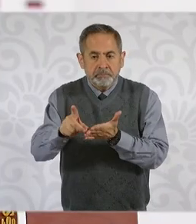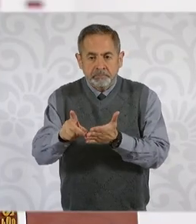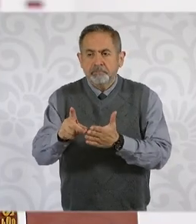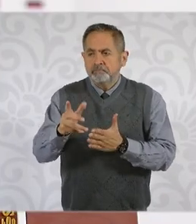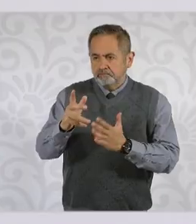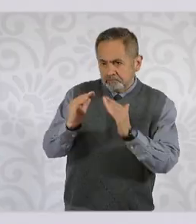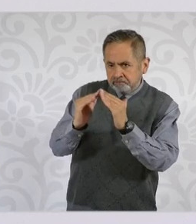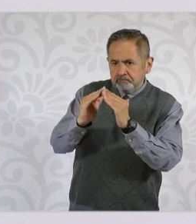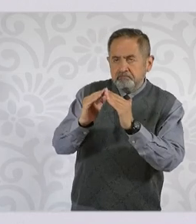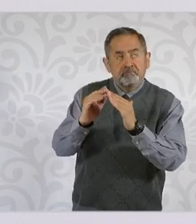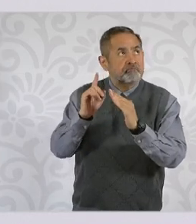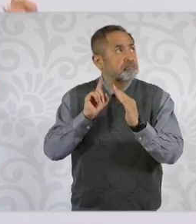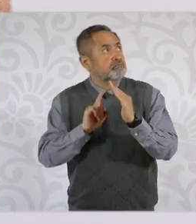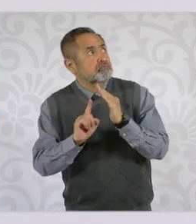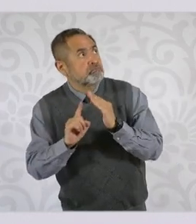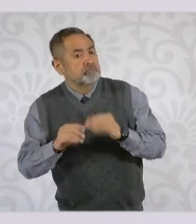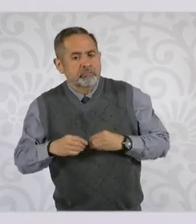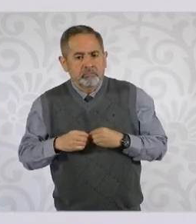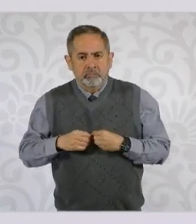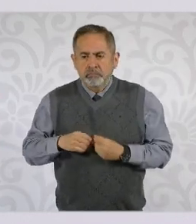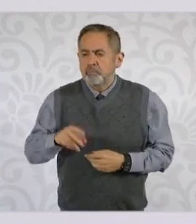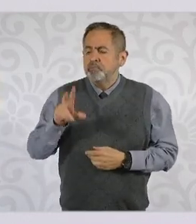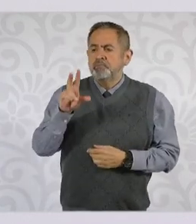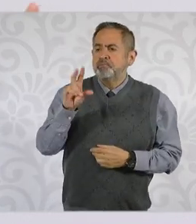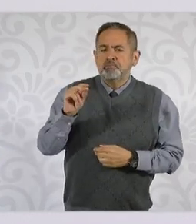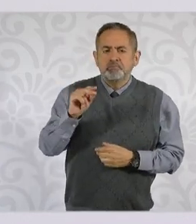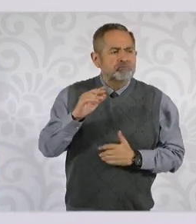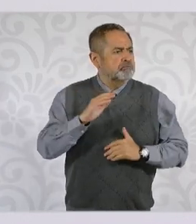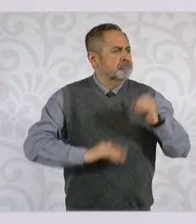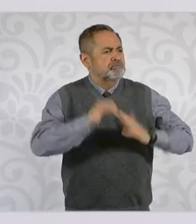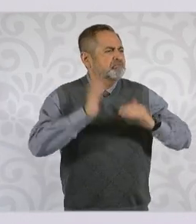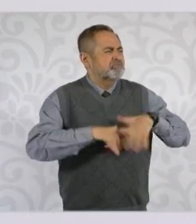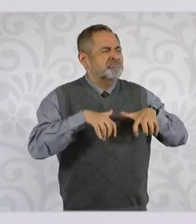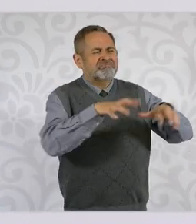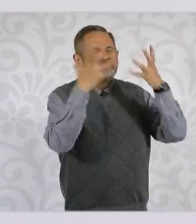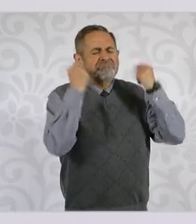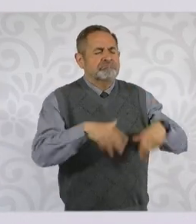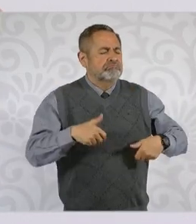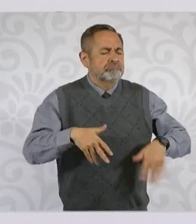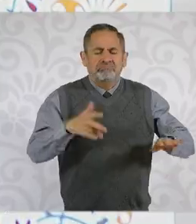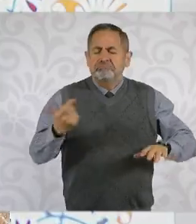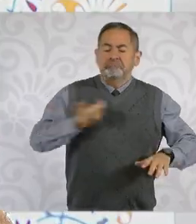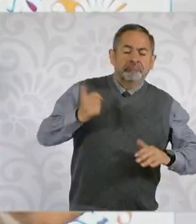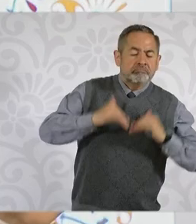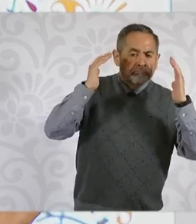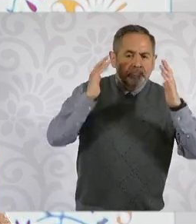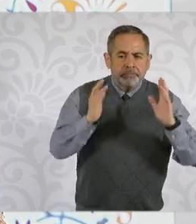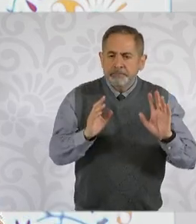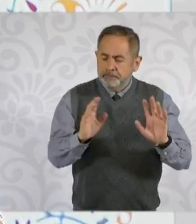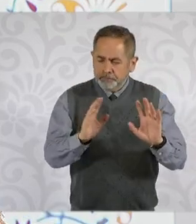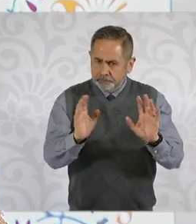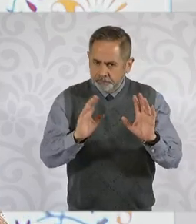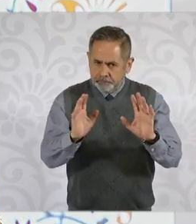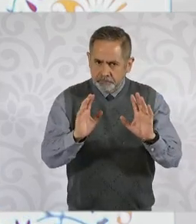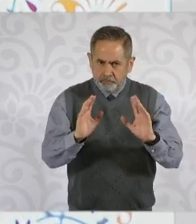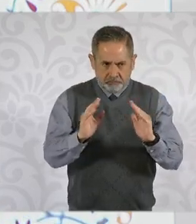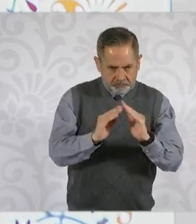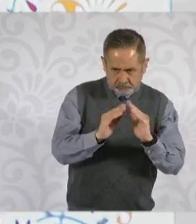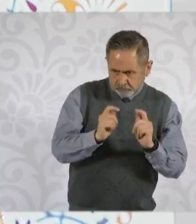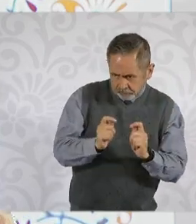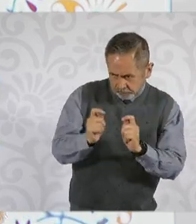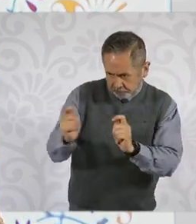techo, no el construir viviendas por construir viviendas, que esa es la gran diferencia entre